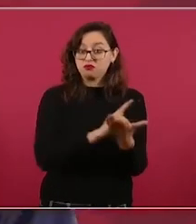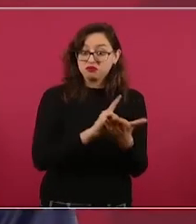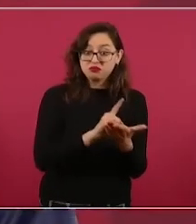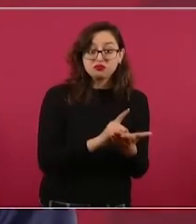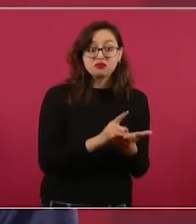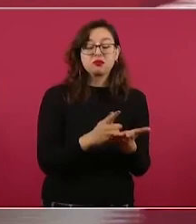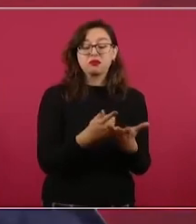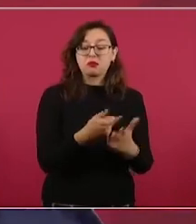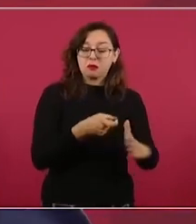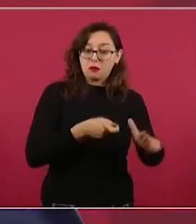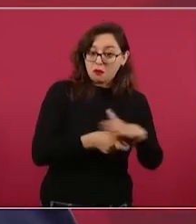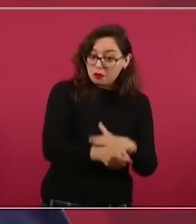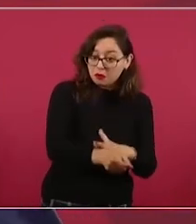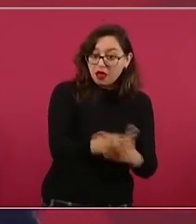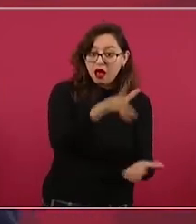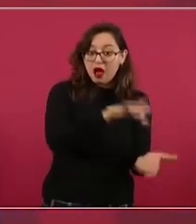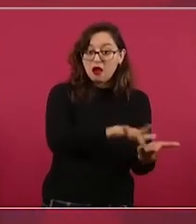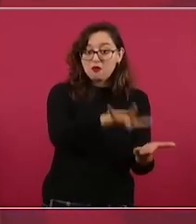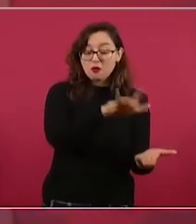pues hay